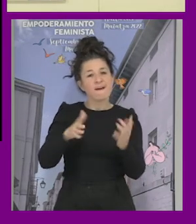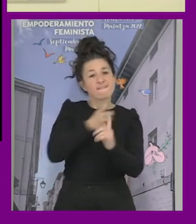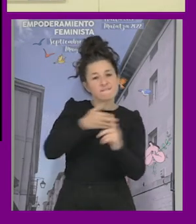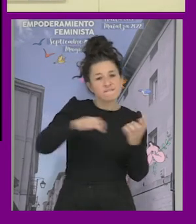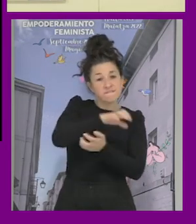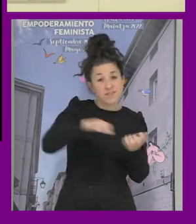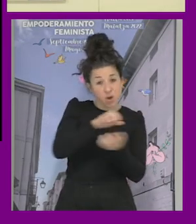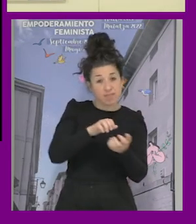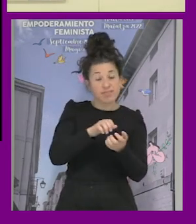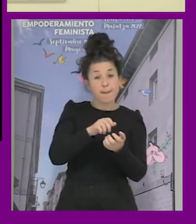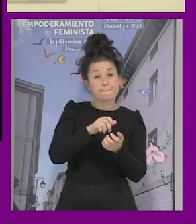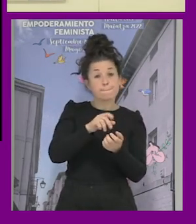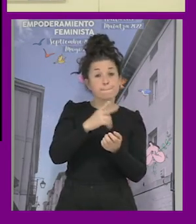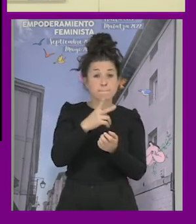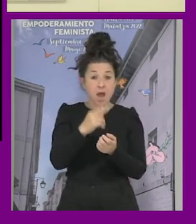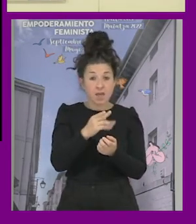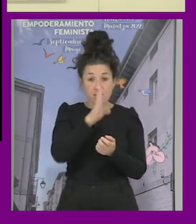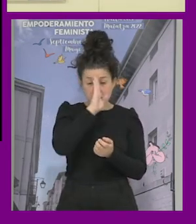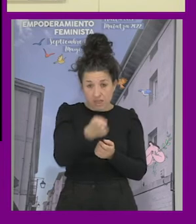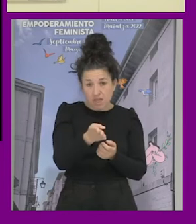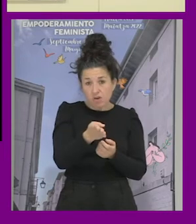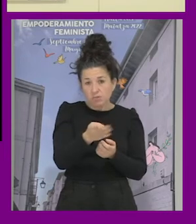por tanto podríamos hablar del mismo fenómeno o no